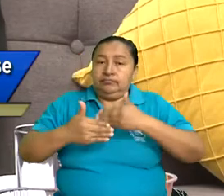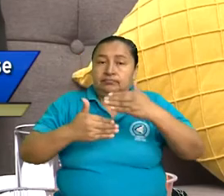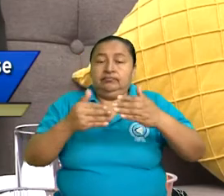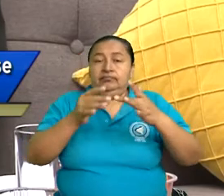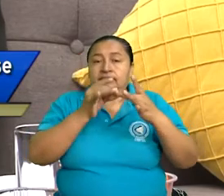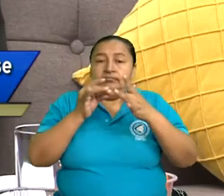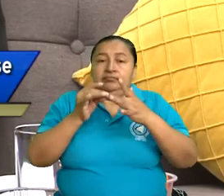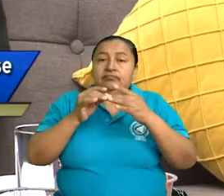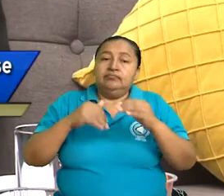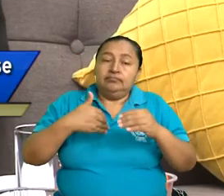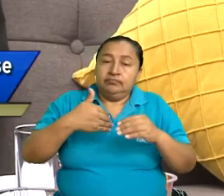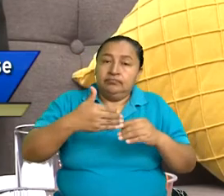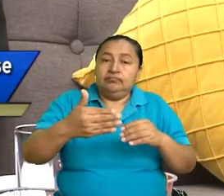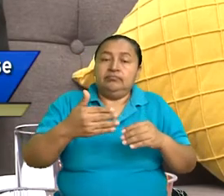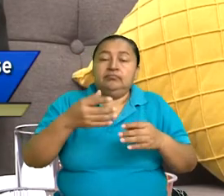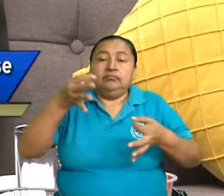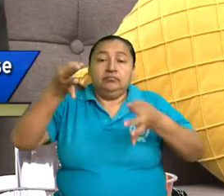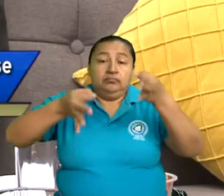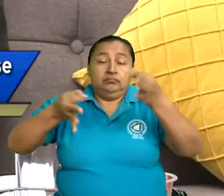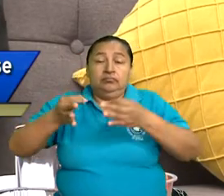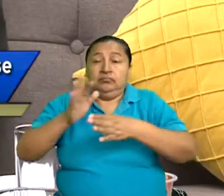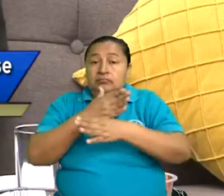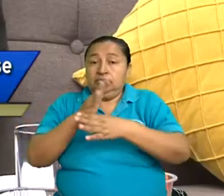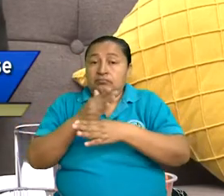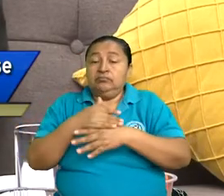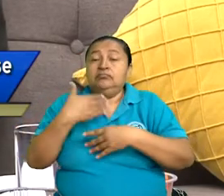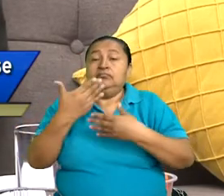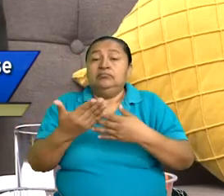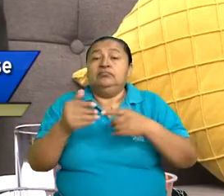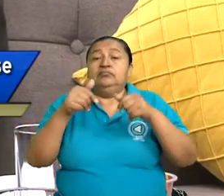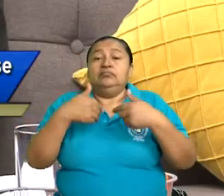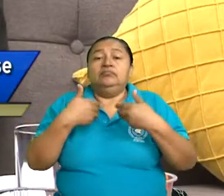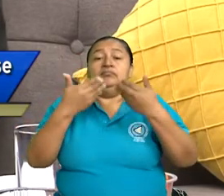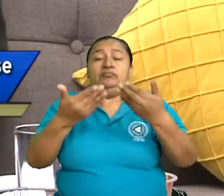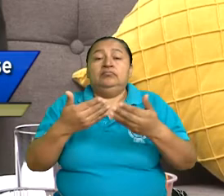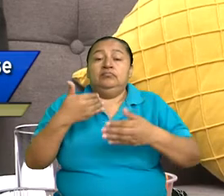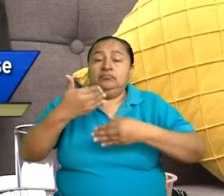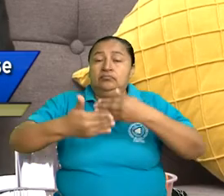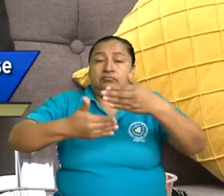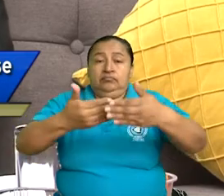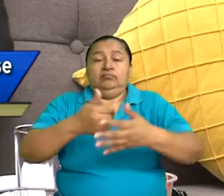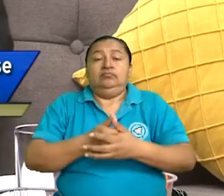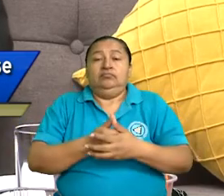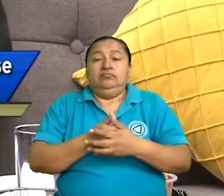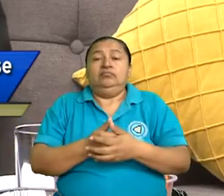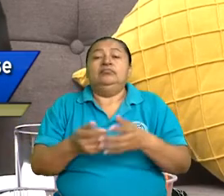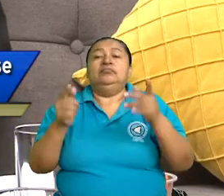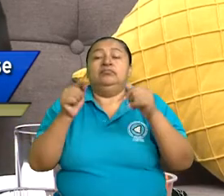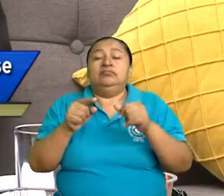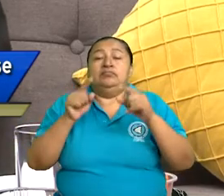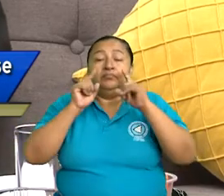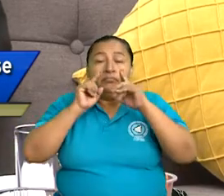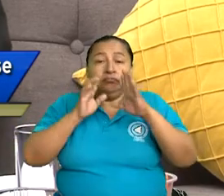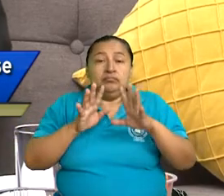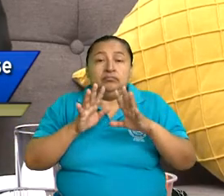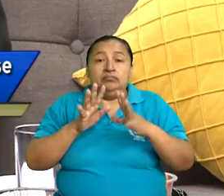especializados, jurisdicciones especializadas para procesar y medidas